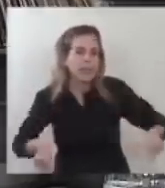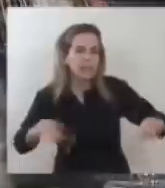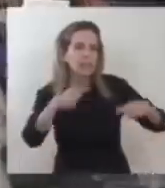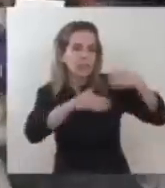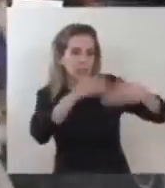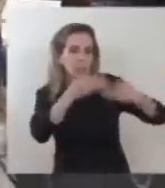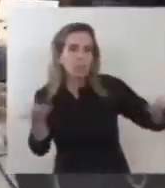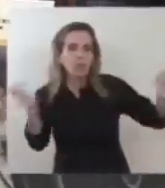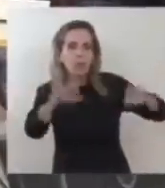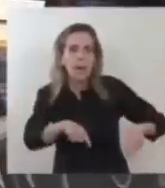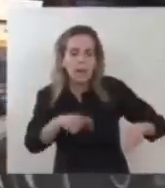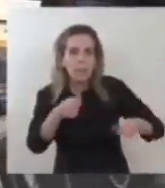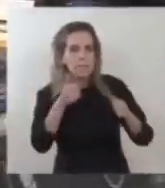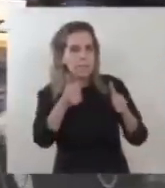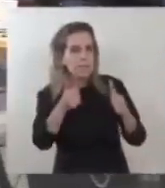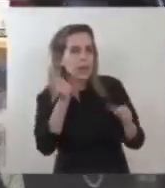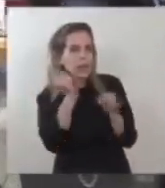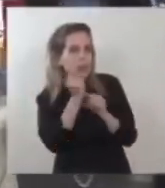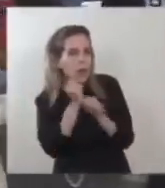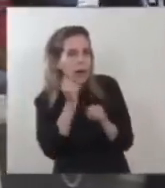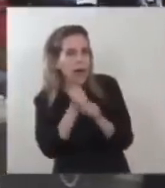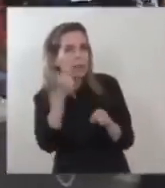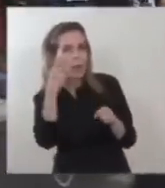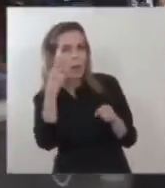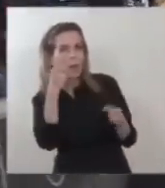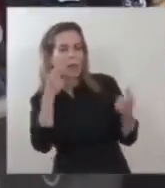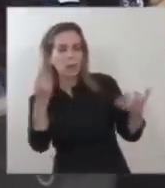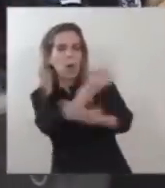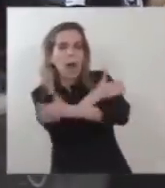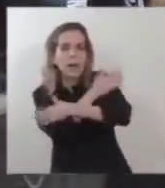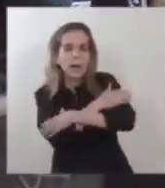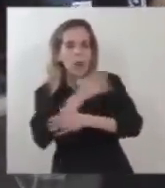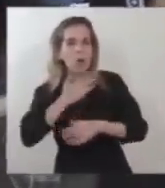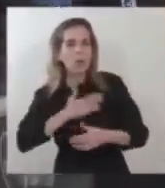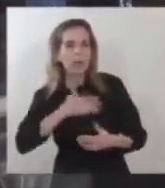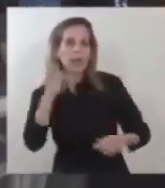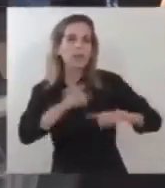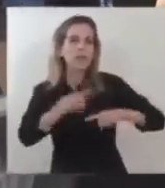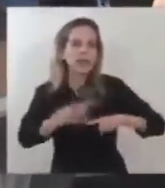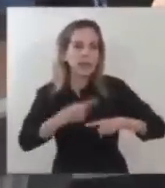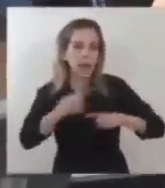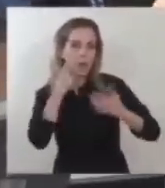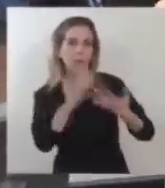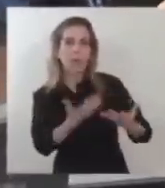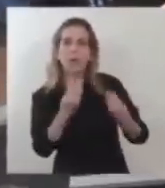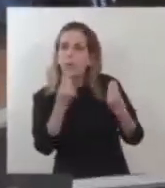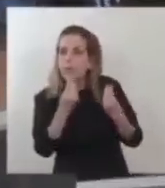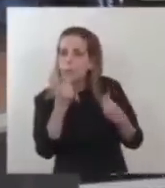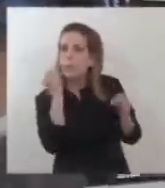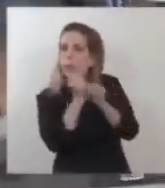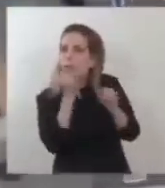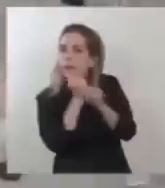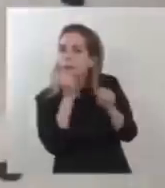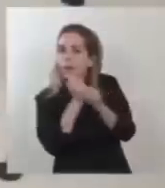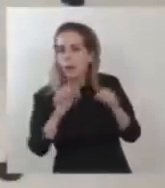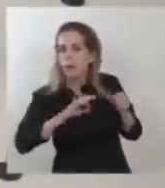emocionados, abrazándose, porque ven que su labor tuvo sentido,